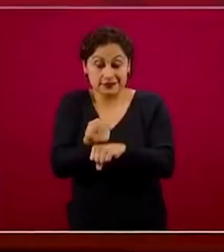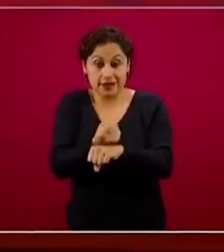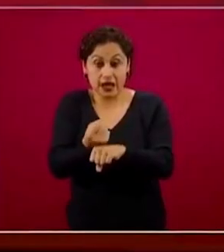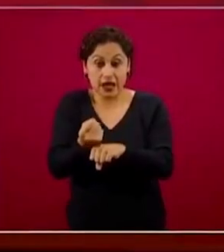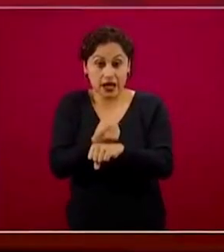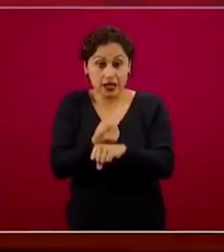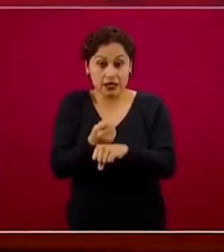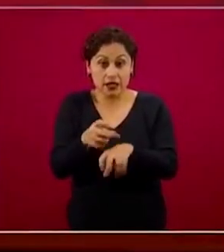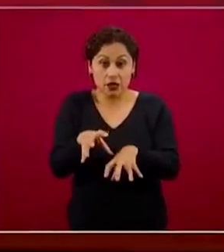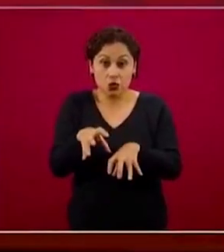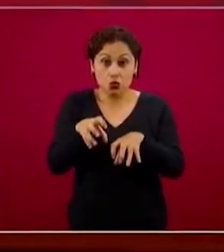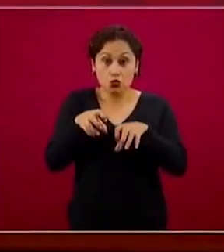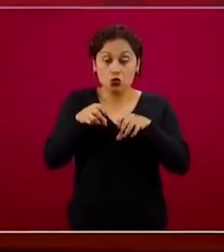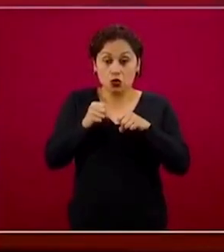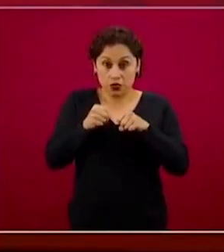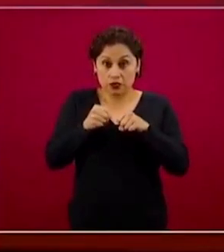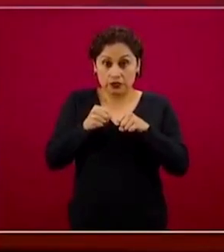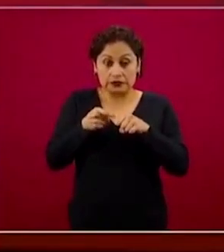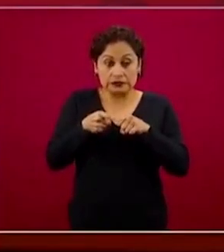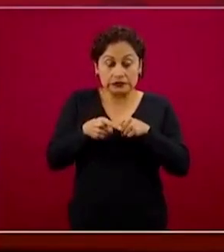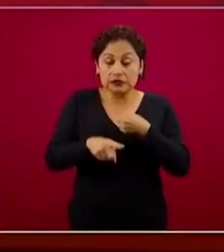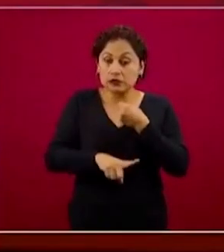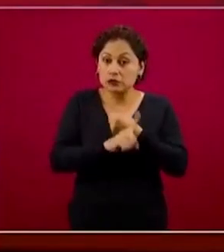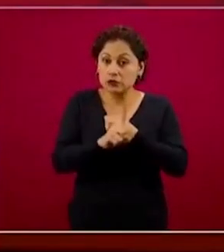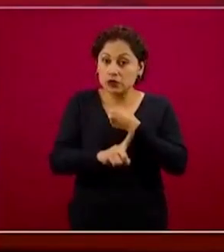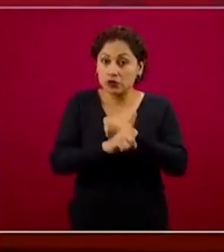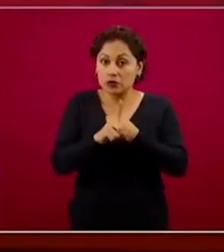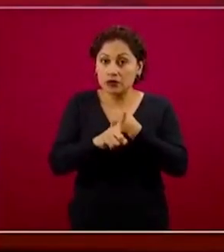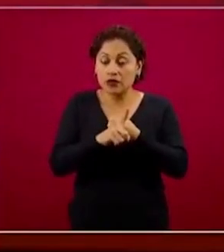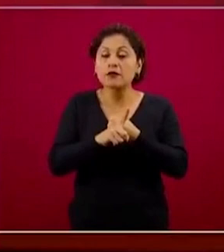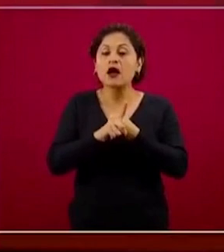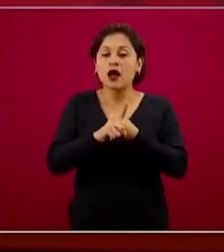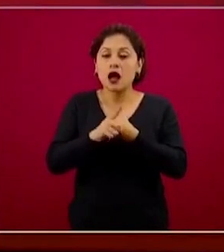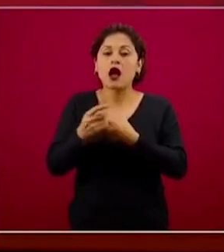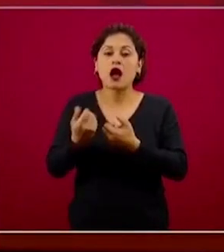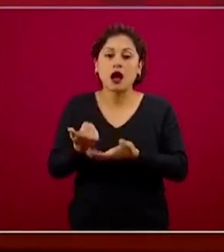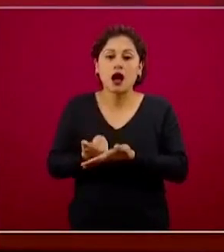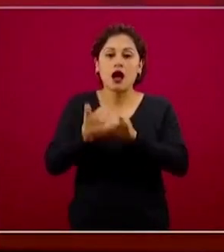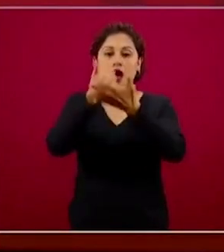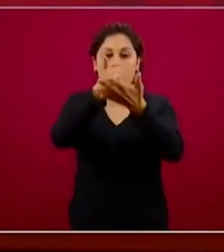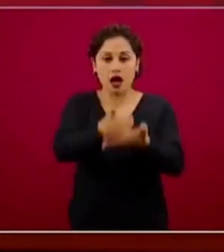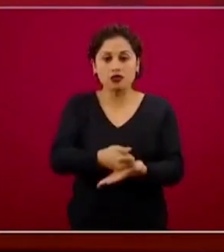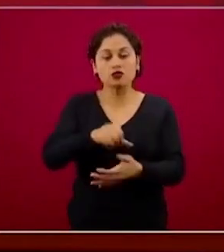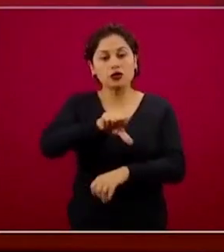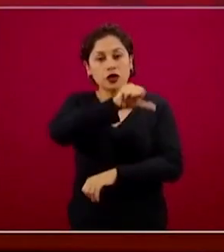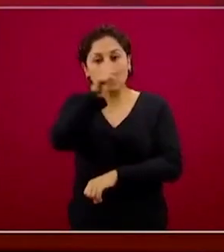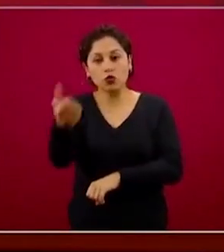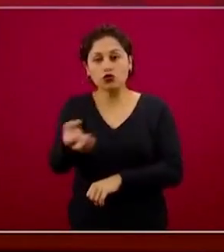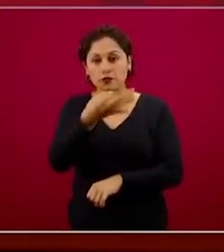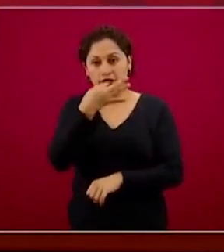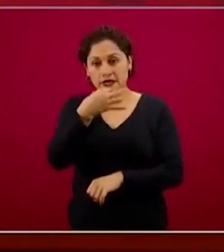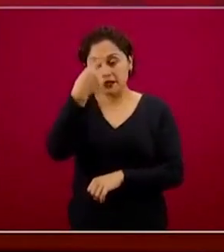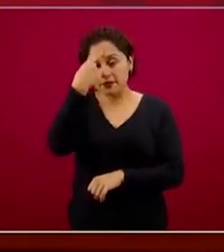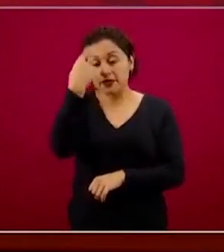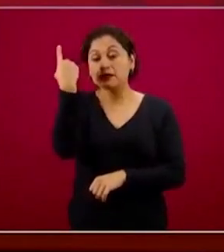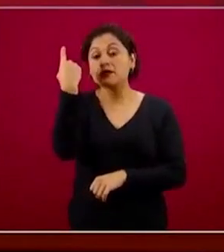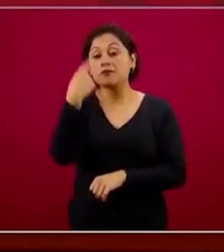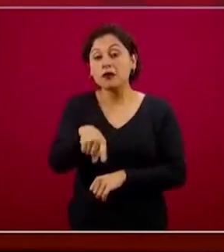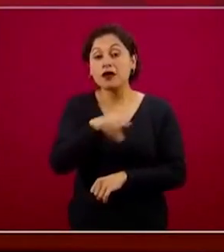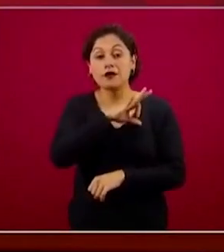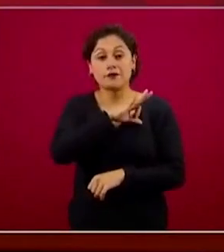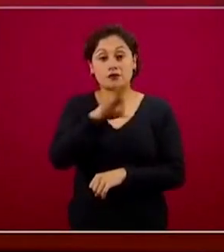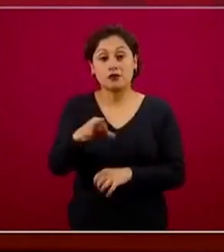medicamento que no sea tóxico o que no anticoagule al paciente, que esa es una de las ideas